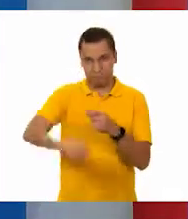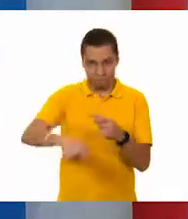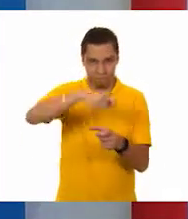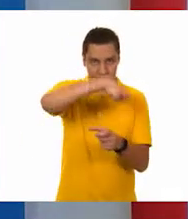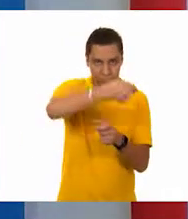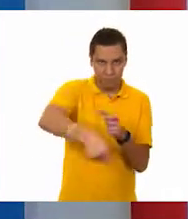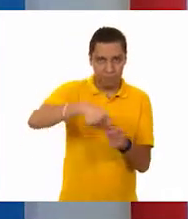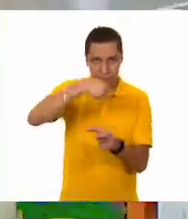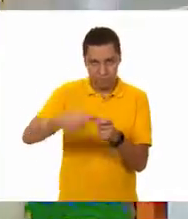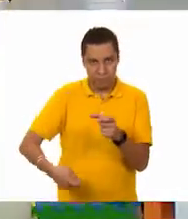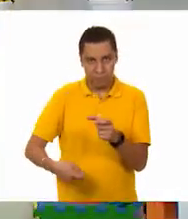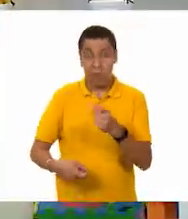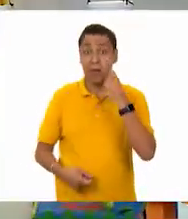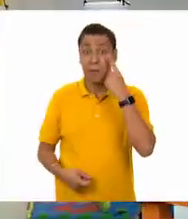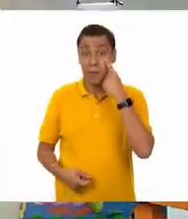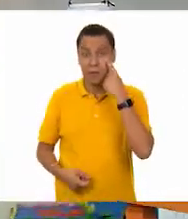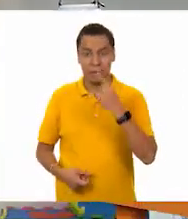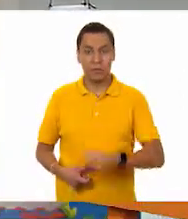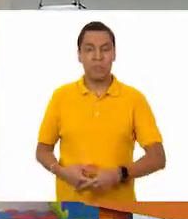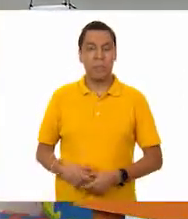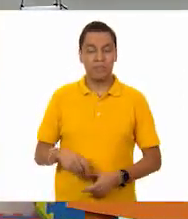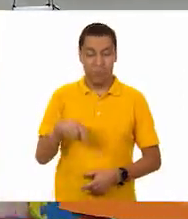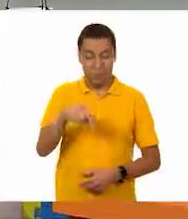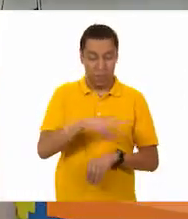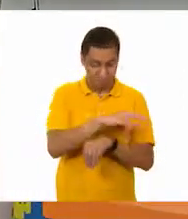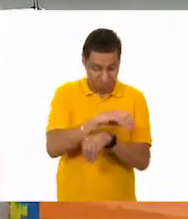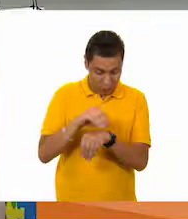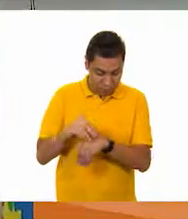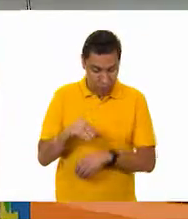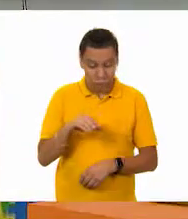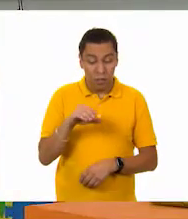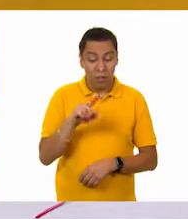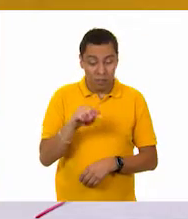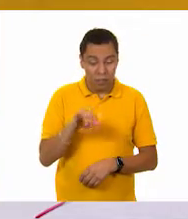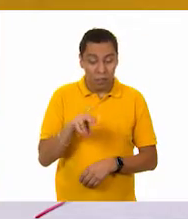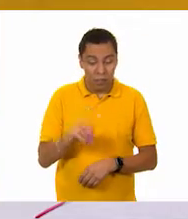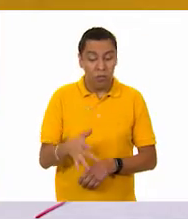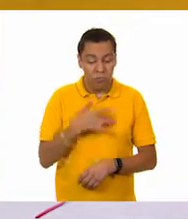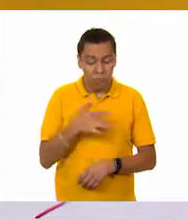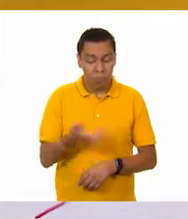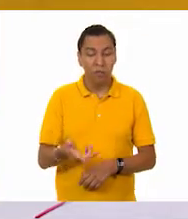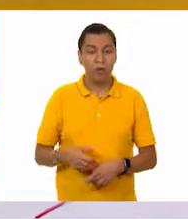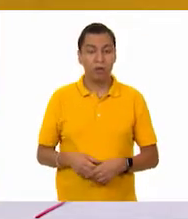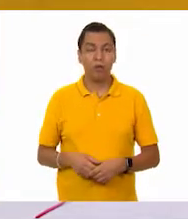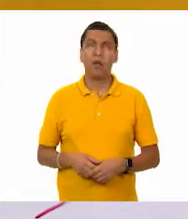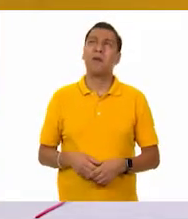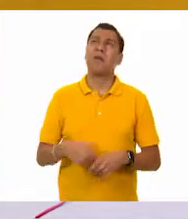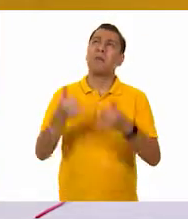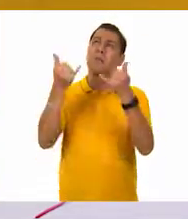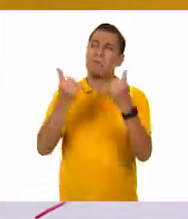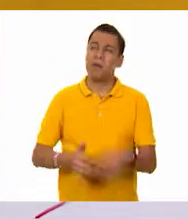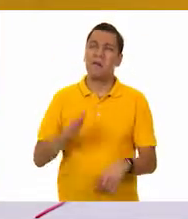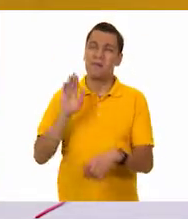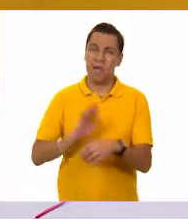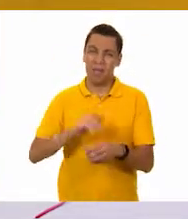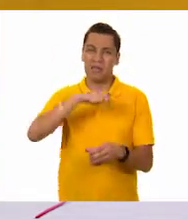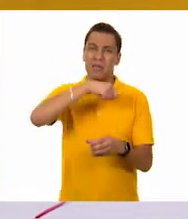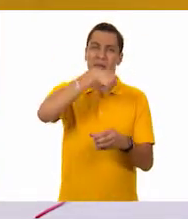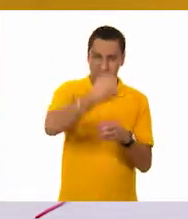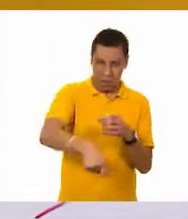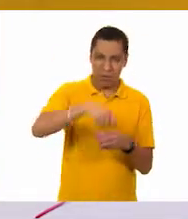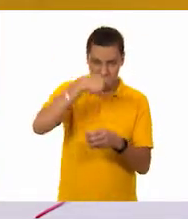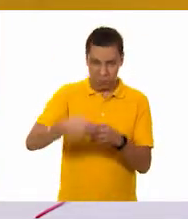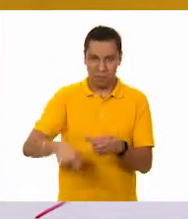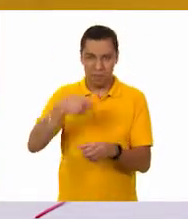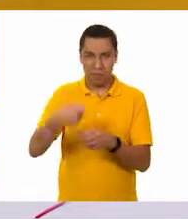plátano. Vamos a ver. Tino, ¿qué opinas? Yo digo que va a pesar más el plátano. ¿El